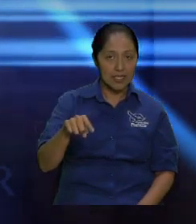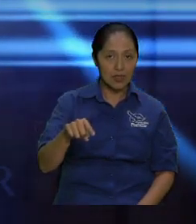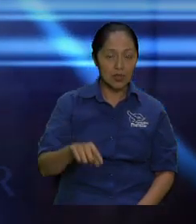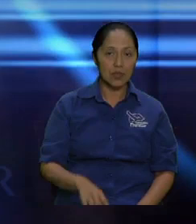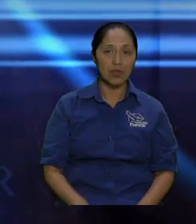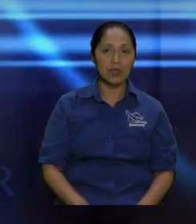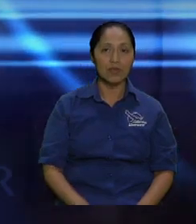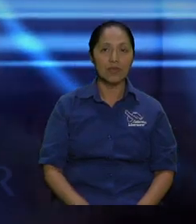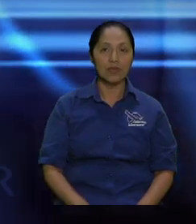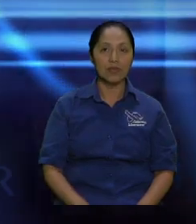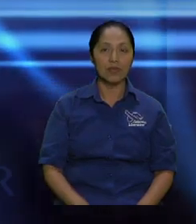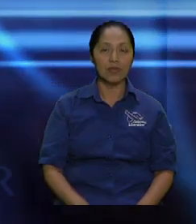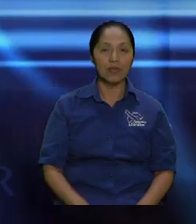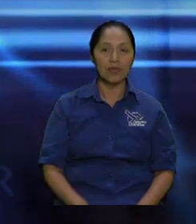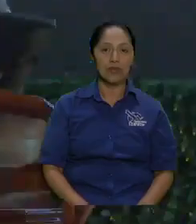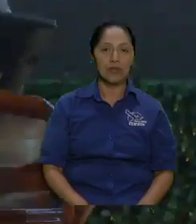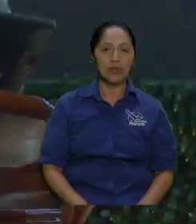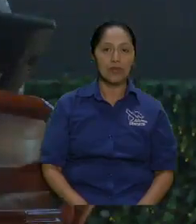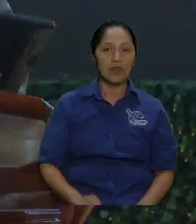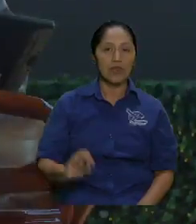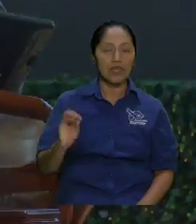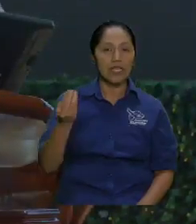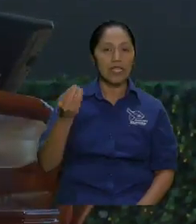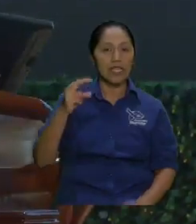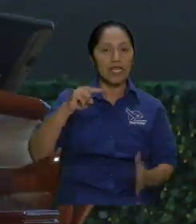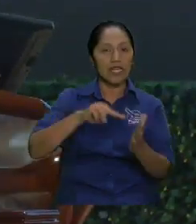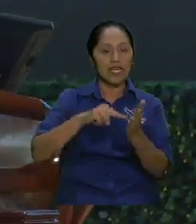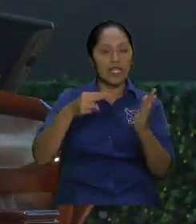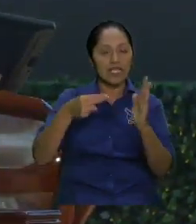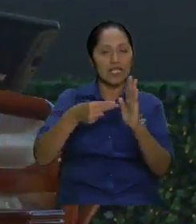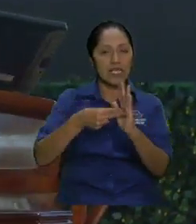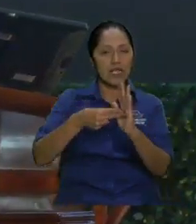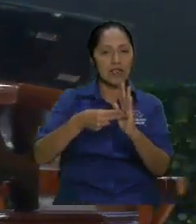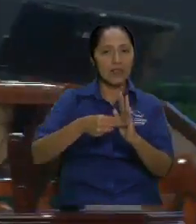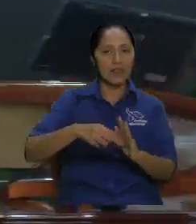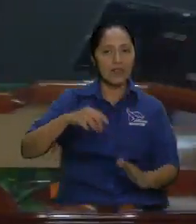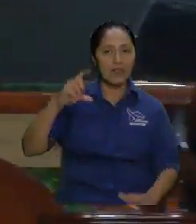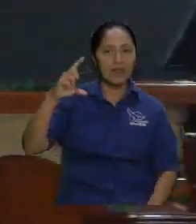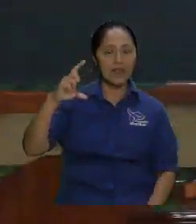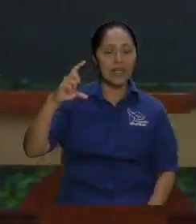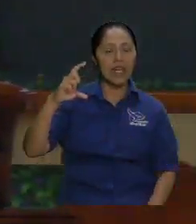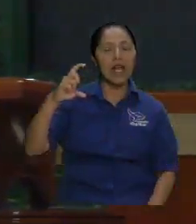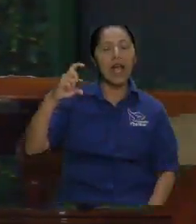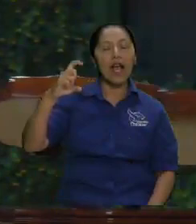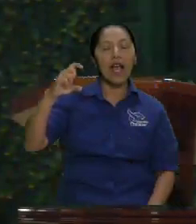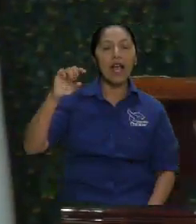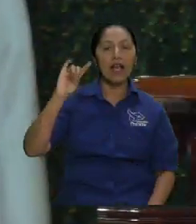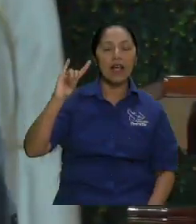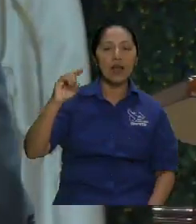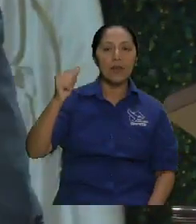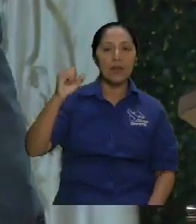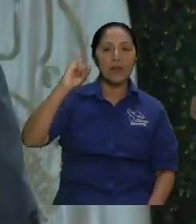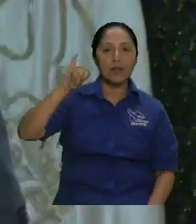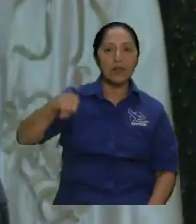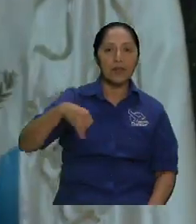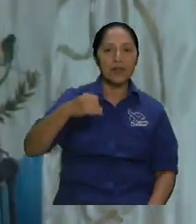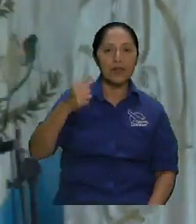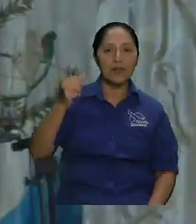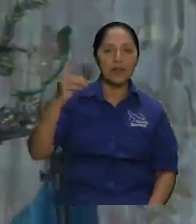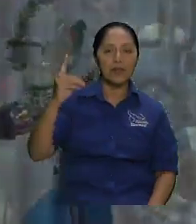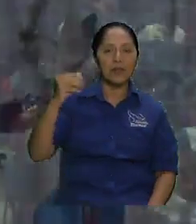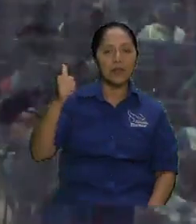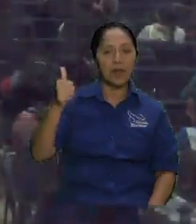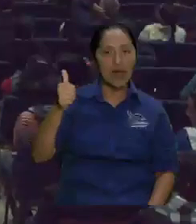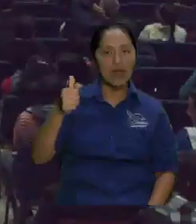que es la cuajada que es cuajada pregúntela que tiene la par dígale hermano disculpe que le interrumpe su sueño dígale